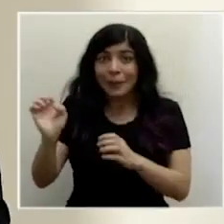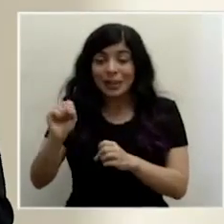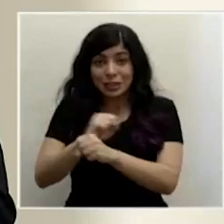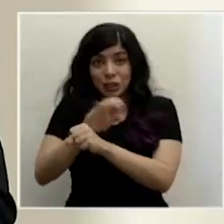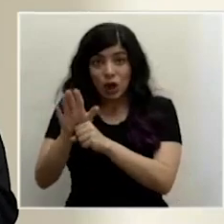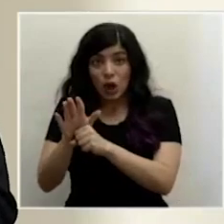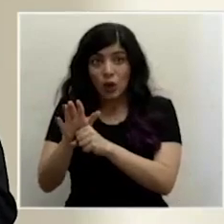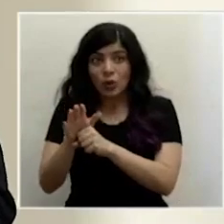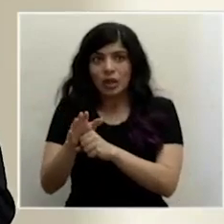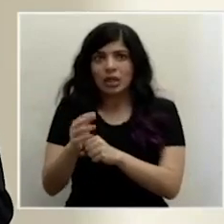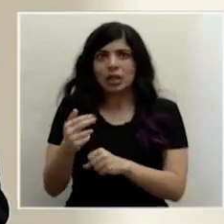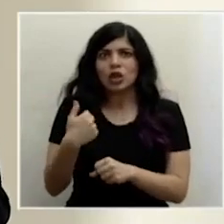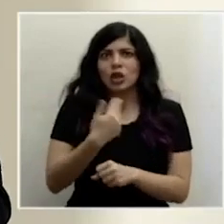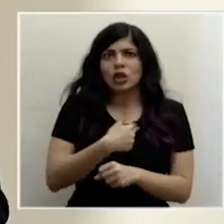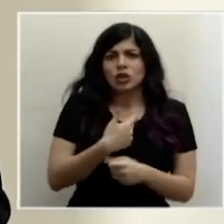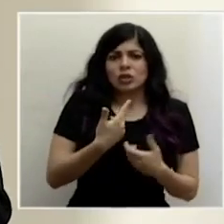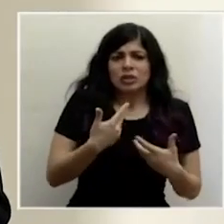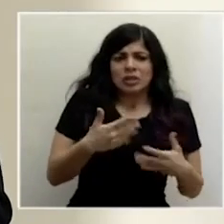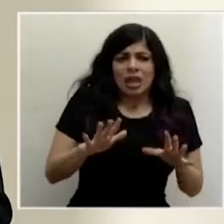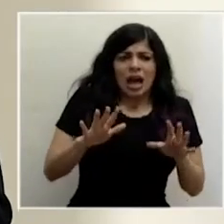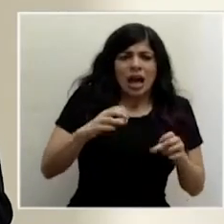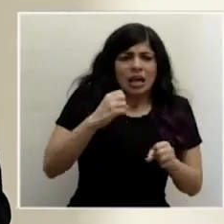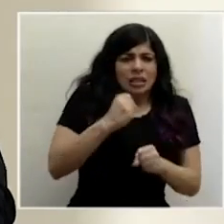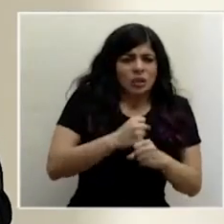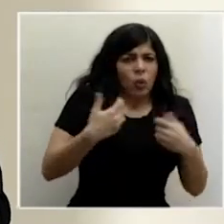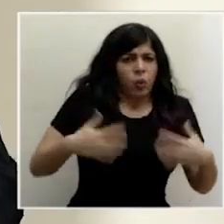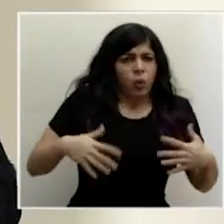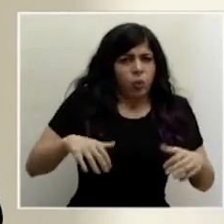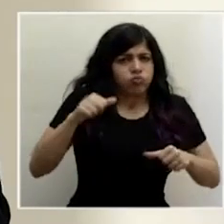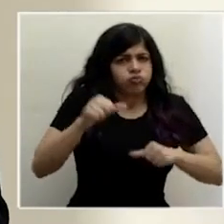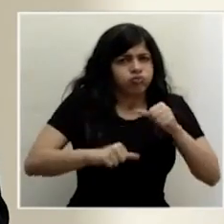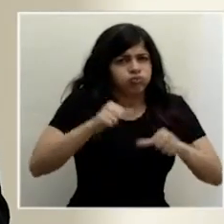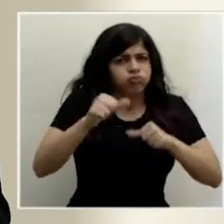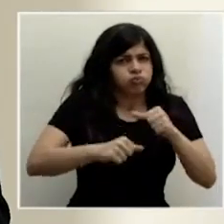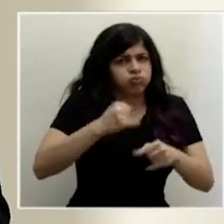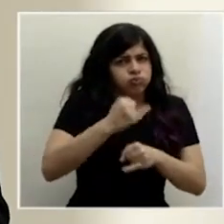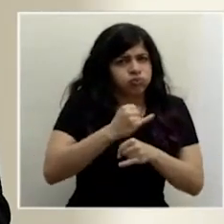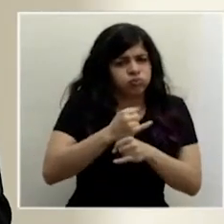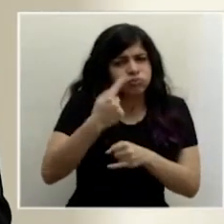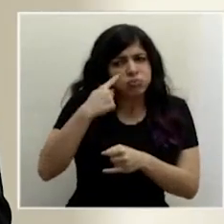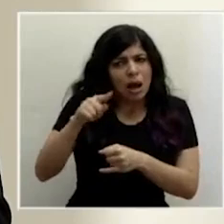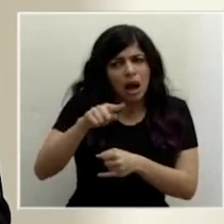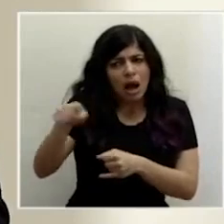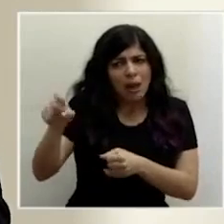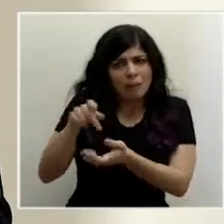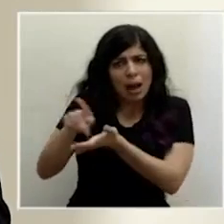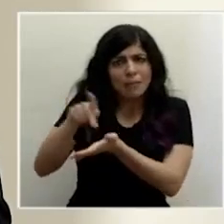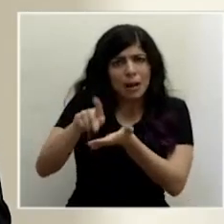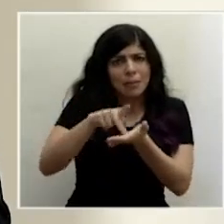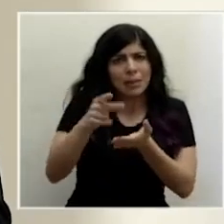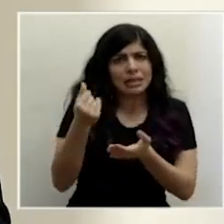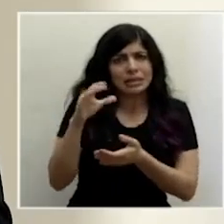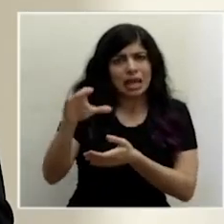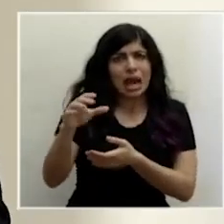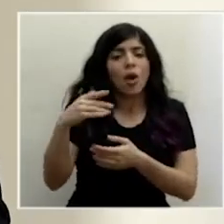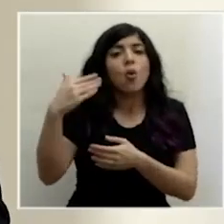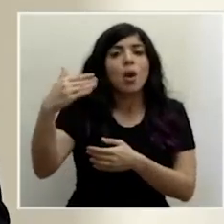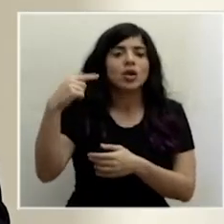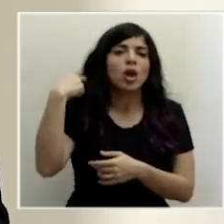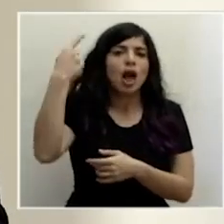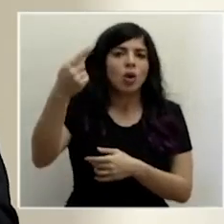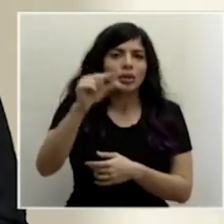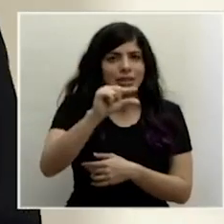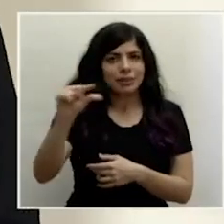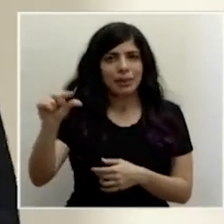ejercicios de esfuerzo institucional para que se les pague su salario a partir de la próxima semana.